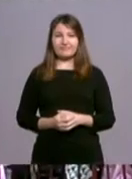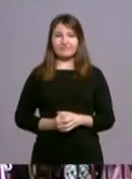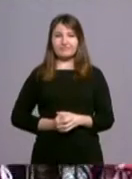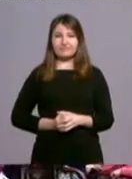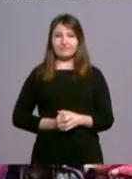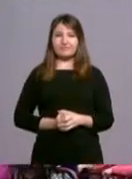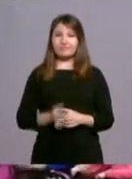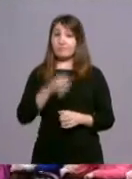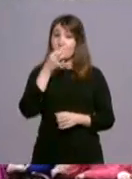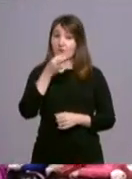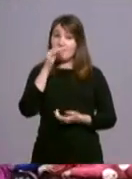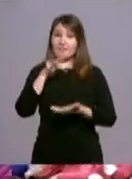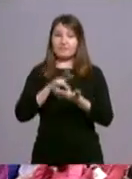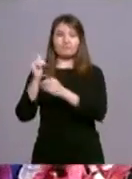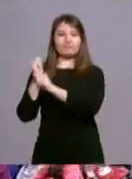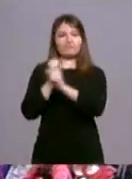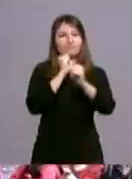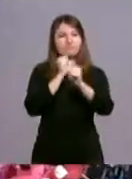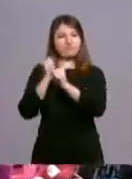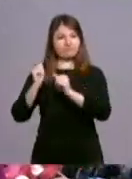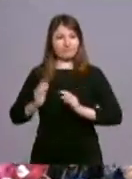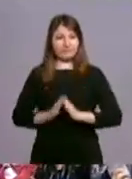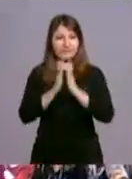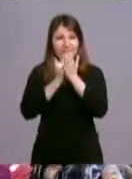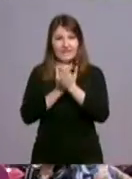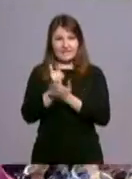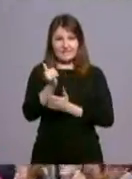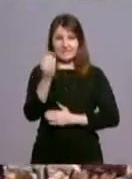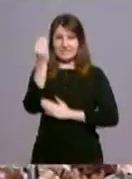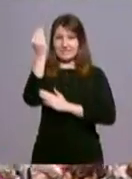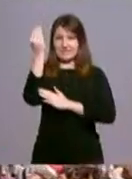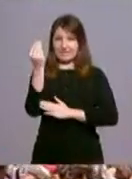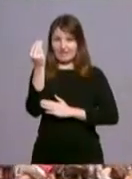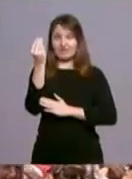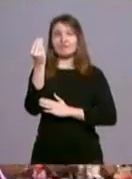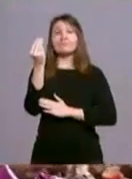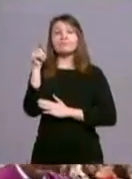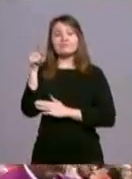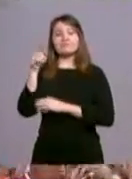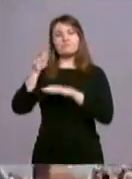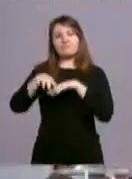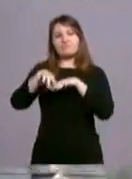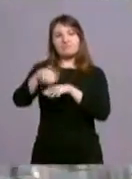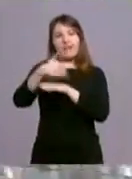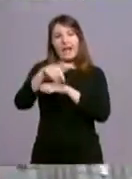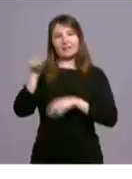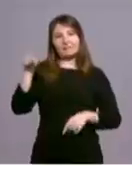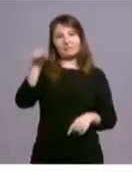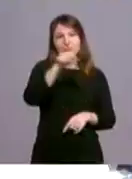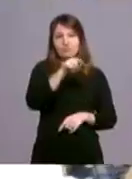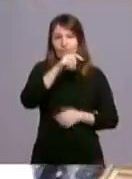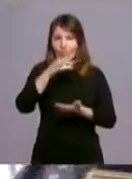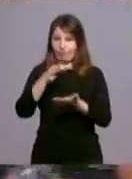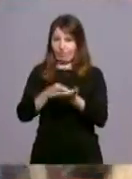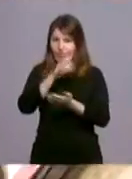Ya por la tarde, la imagen del santo patrono de Madrid recorrió las principales calles de la ciudad.